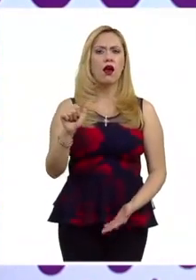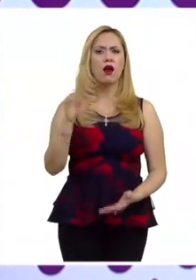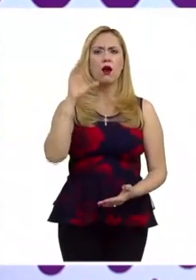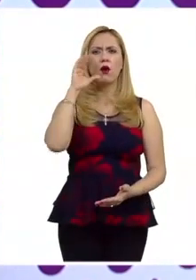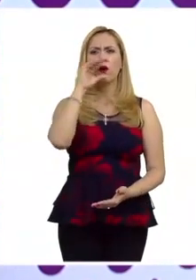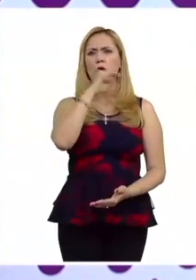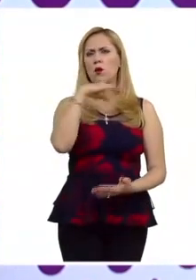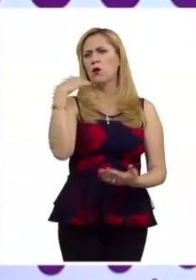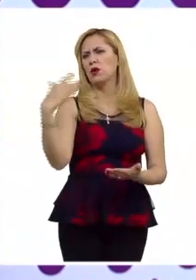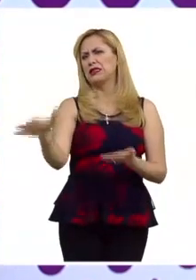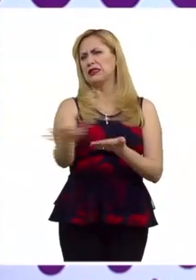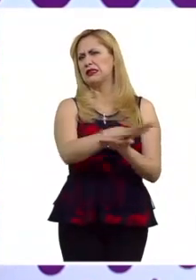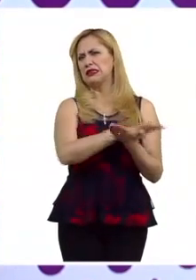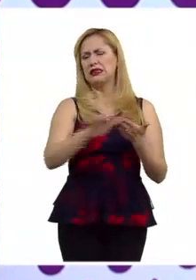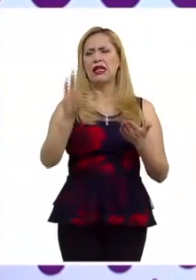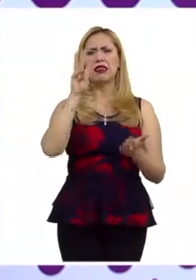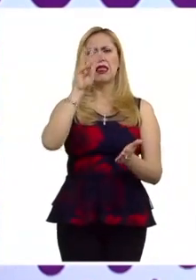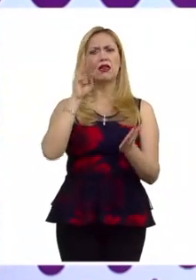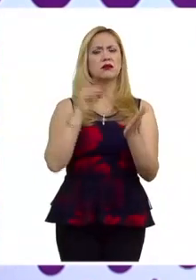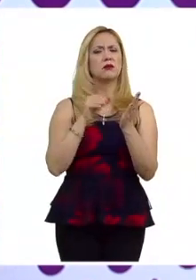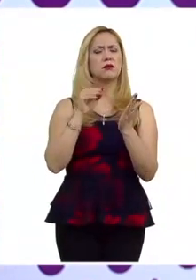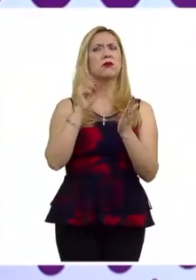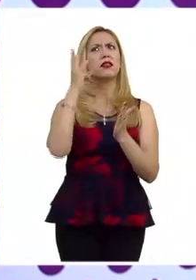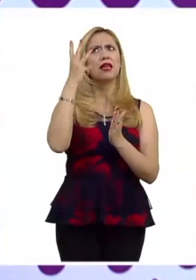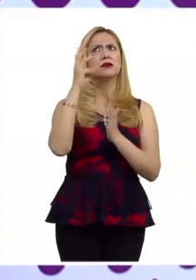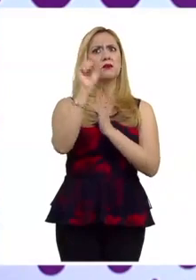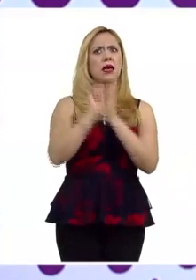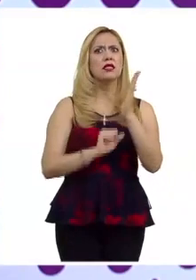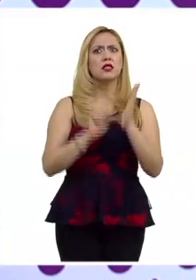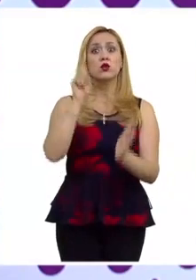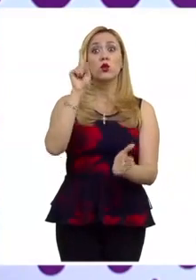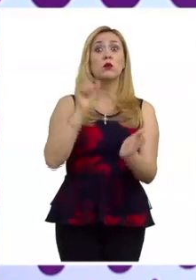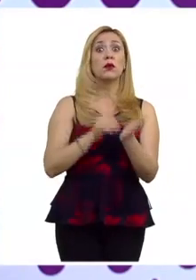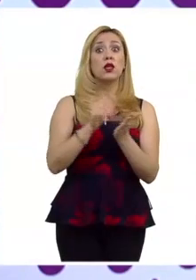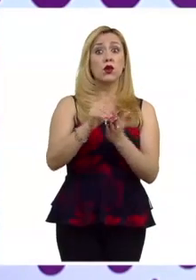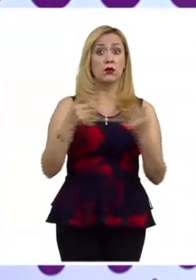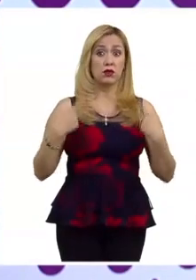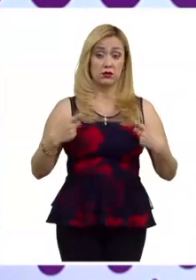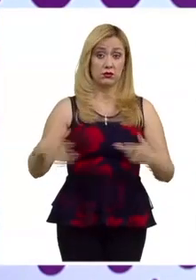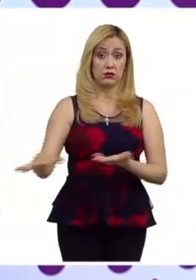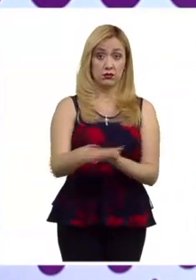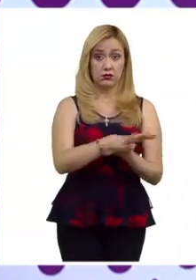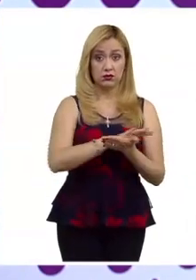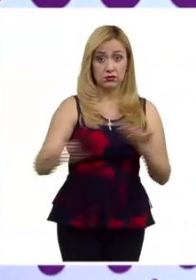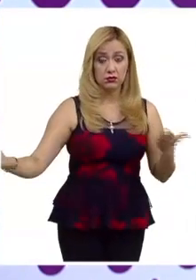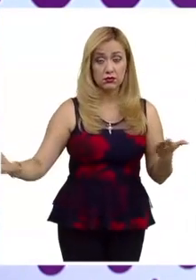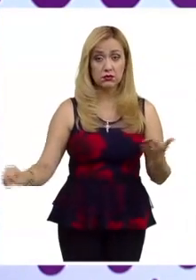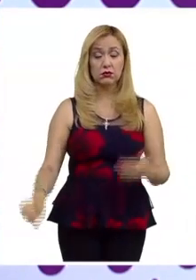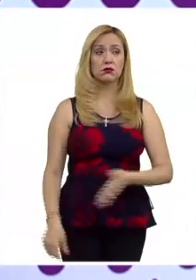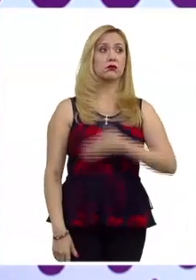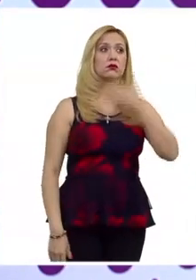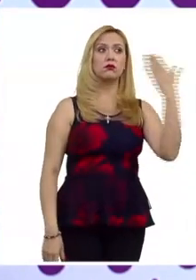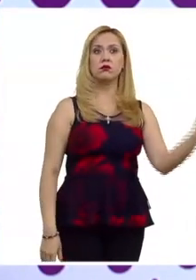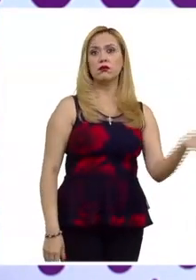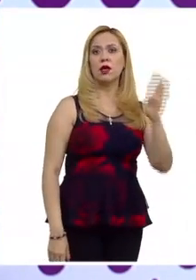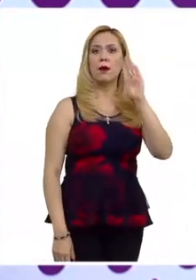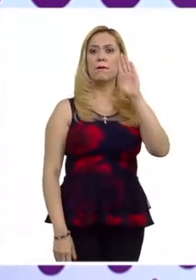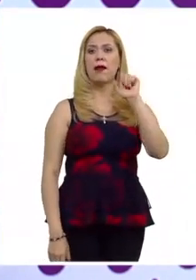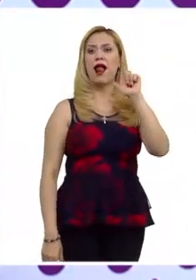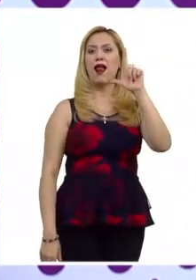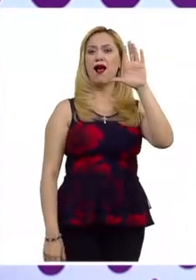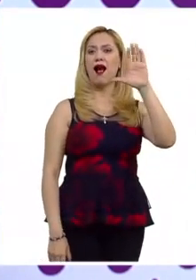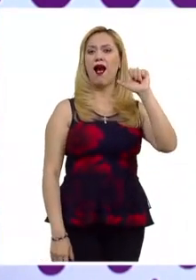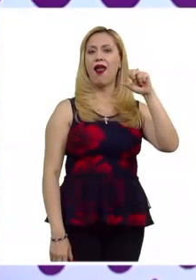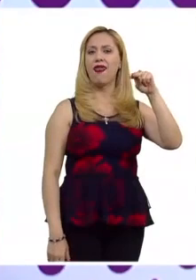meses se matara a un millón de personas. El conflicto en los Balcanes llevó a que